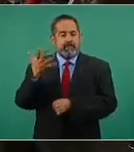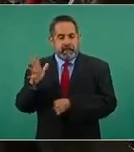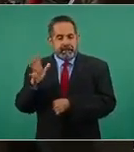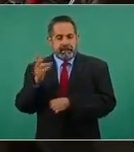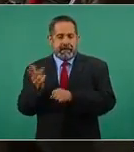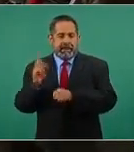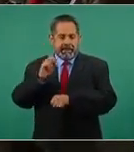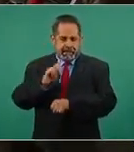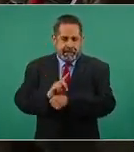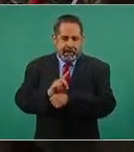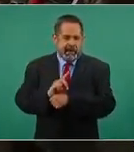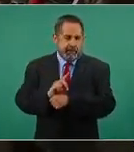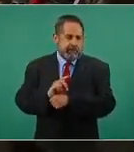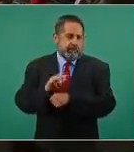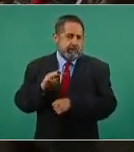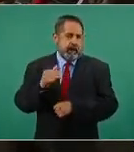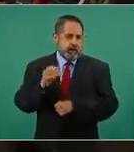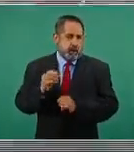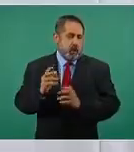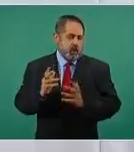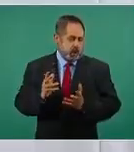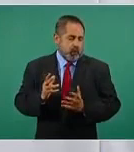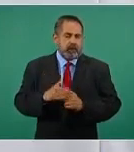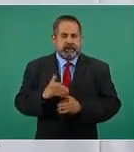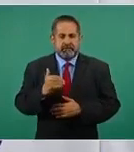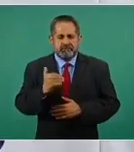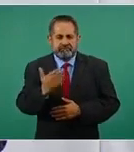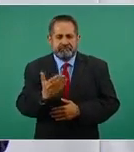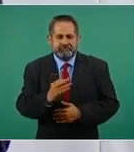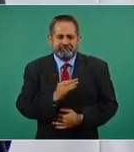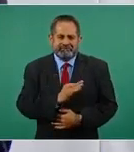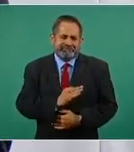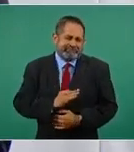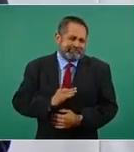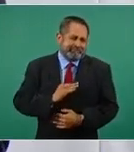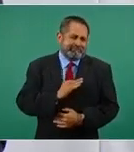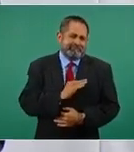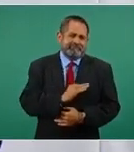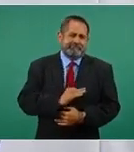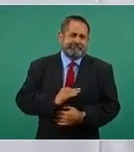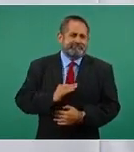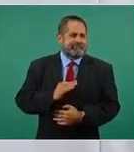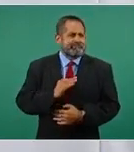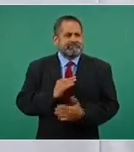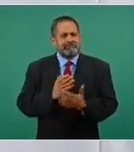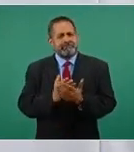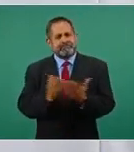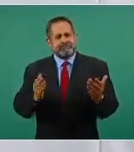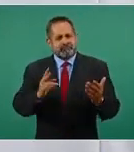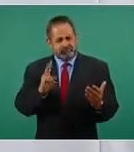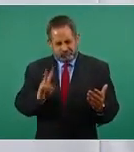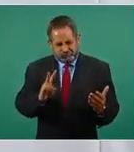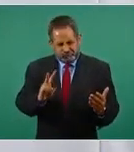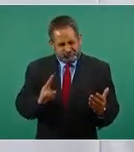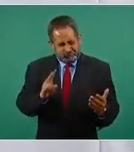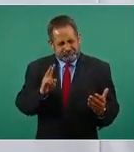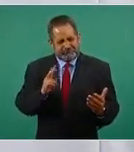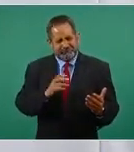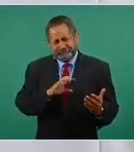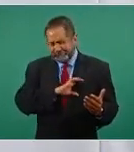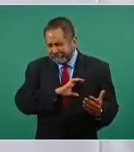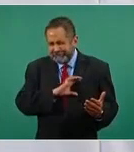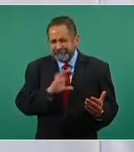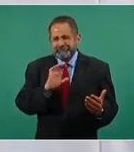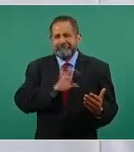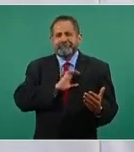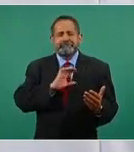nuestra felicitación sincera, cariñosa